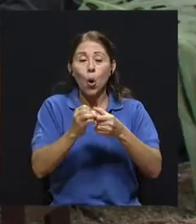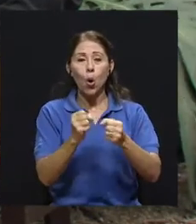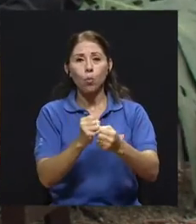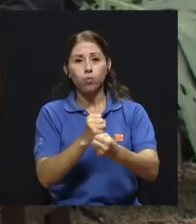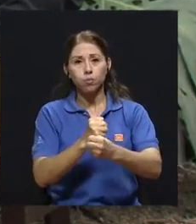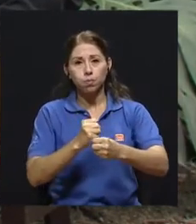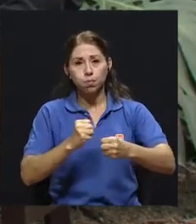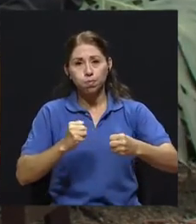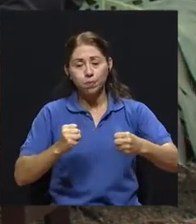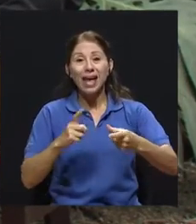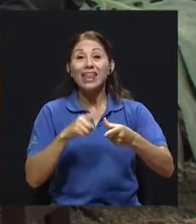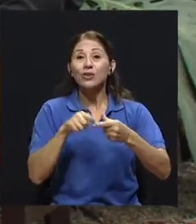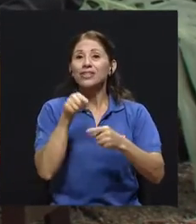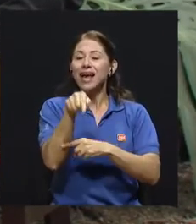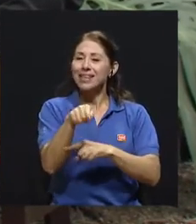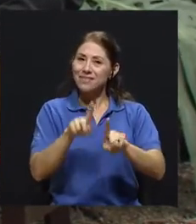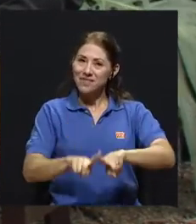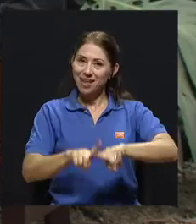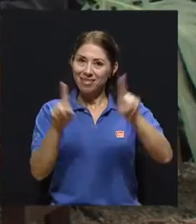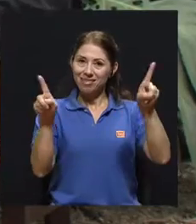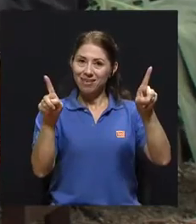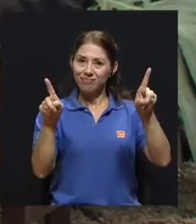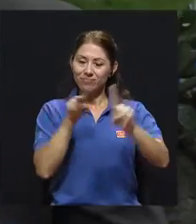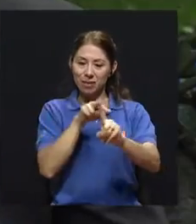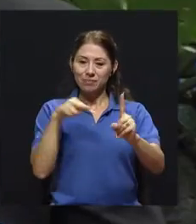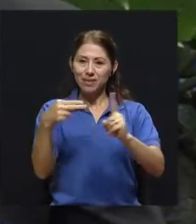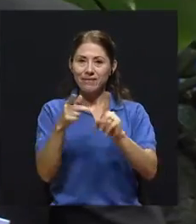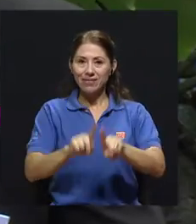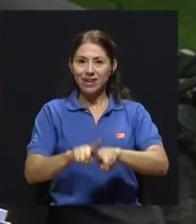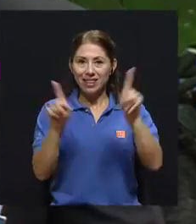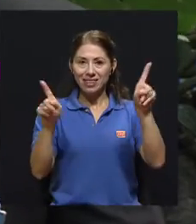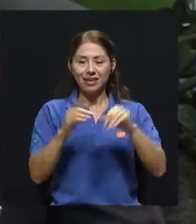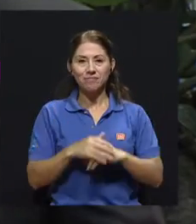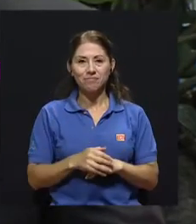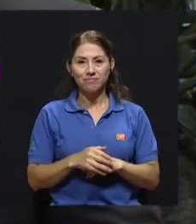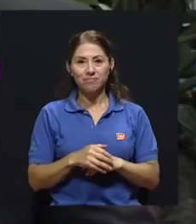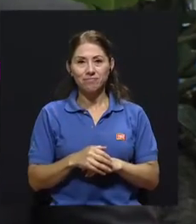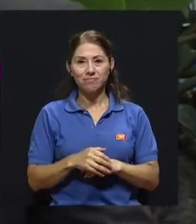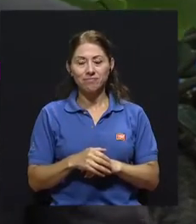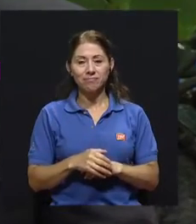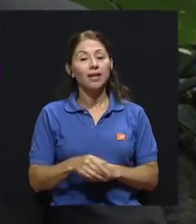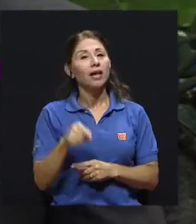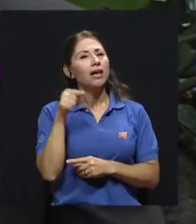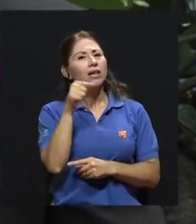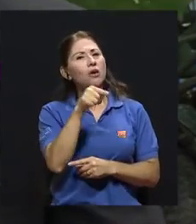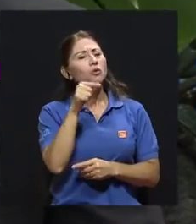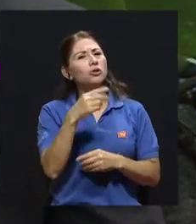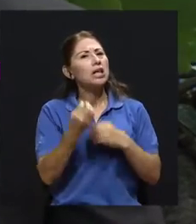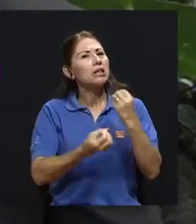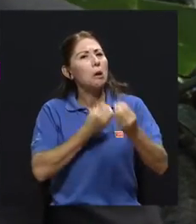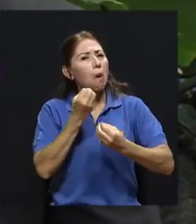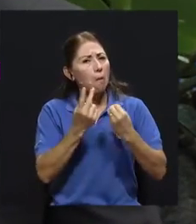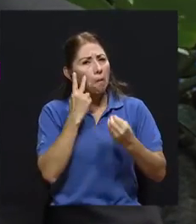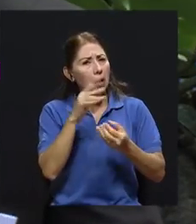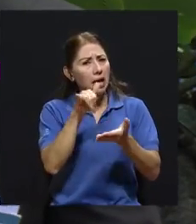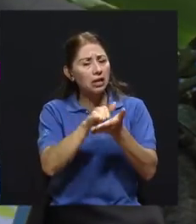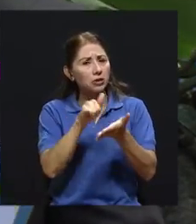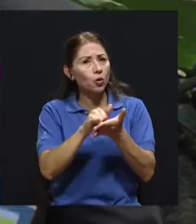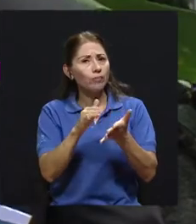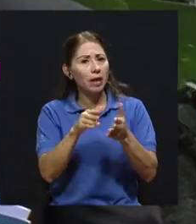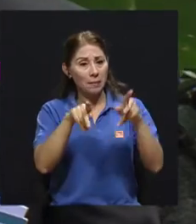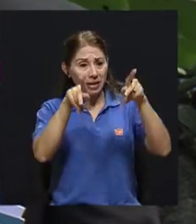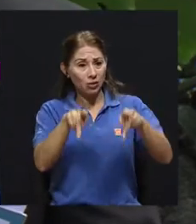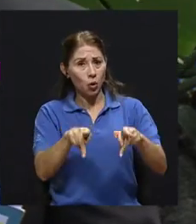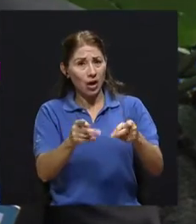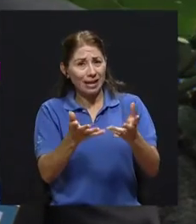Va a ser visto de una manera diferente. ¿Y cómo se traduce esto en el comportamiento de la persona con obesidad? ¿Cómo vemos esto